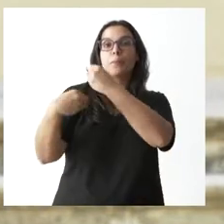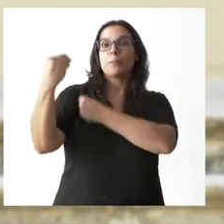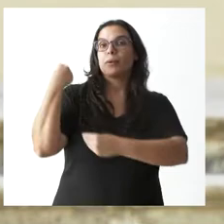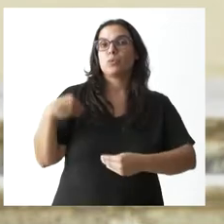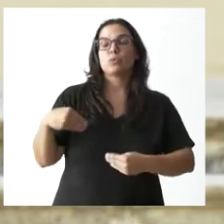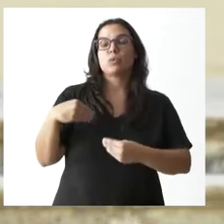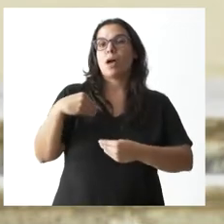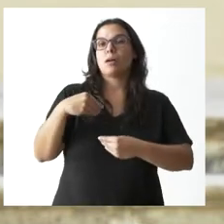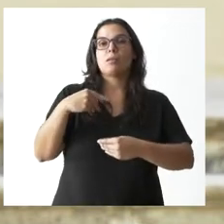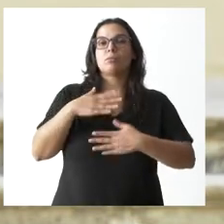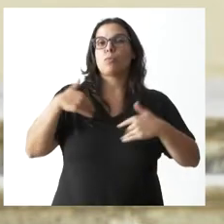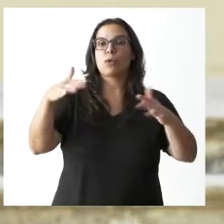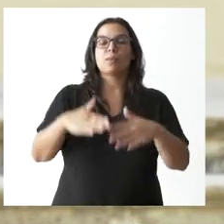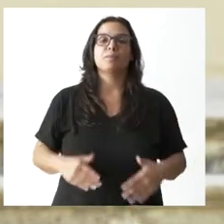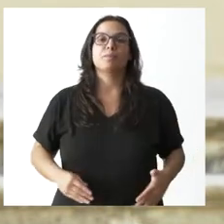deseen realizar.